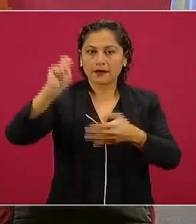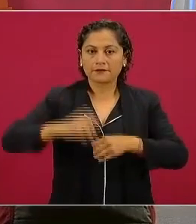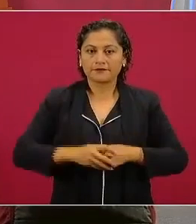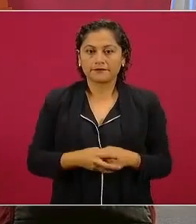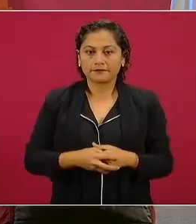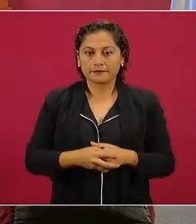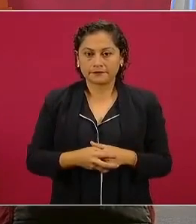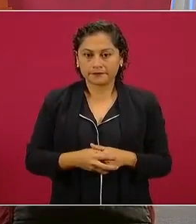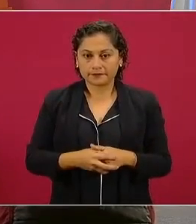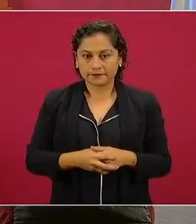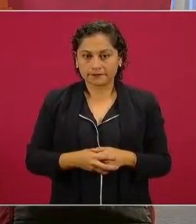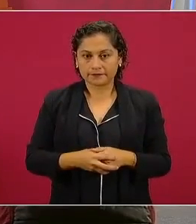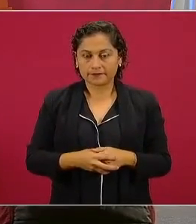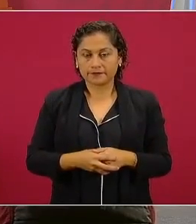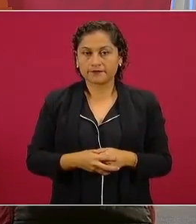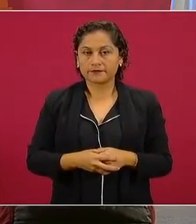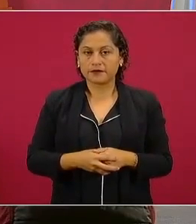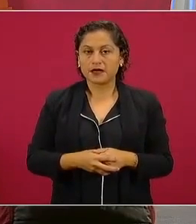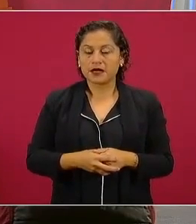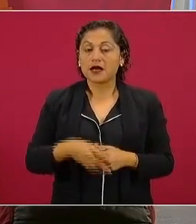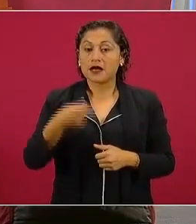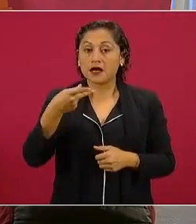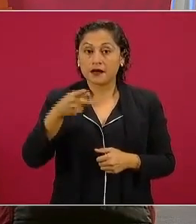A pesar de la pandemia,